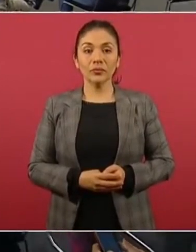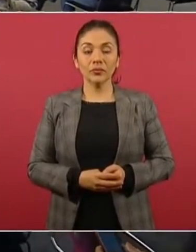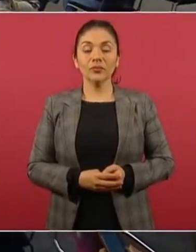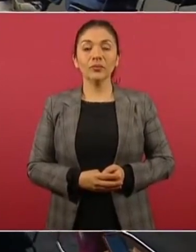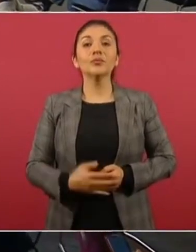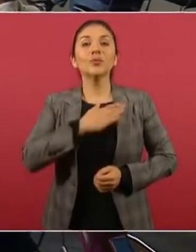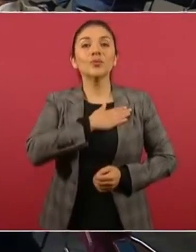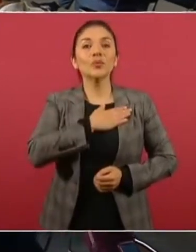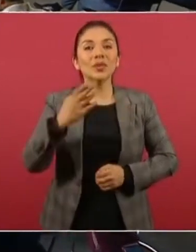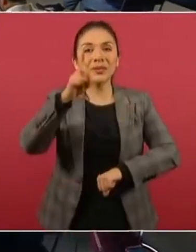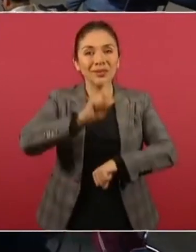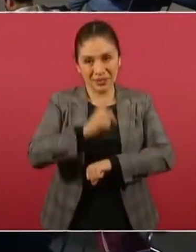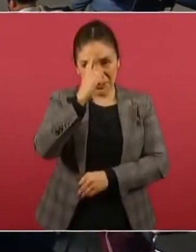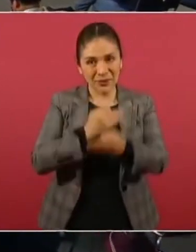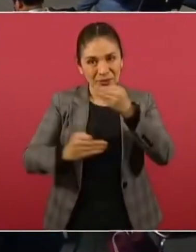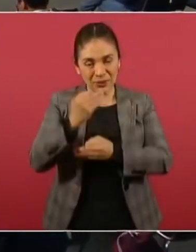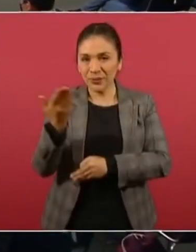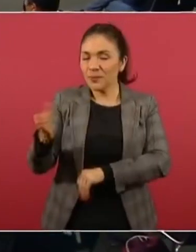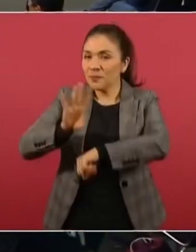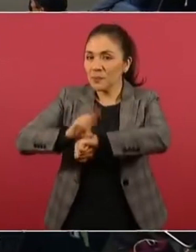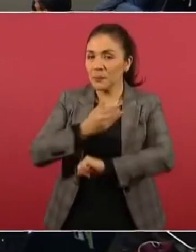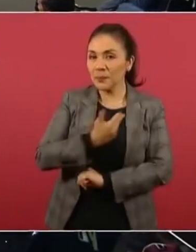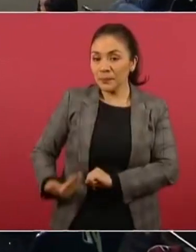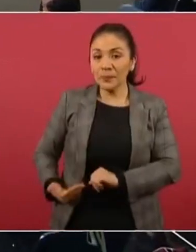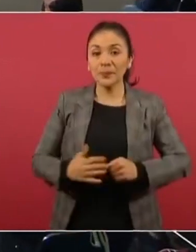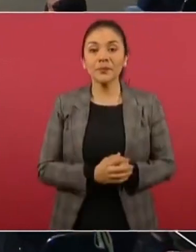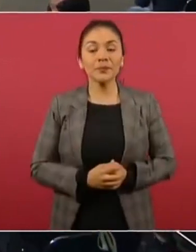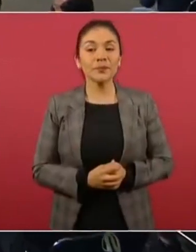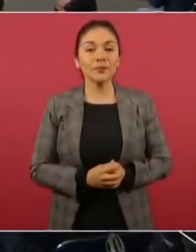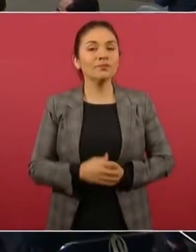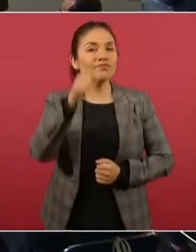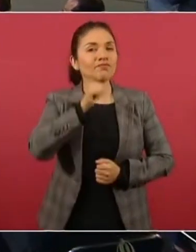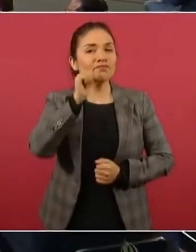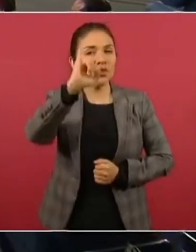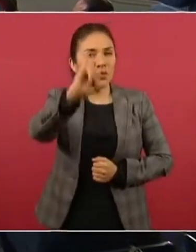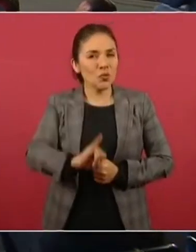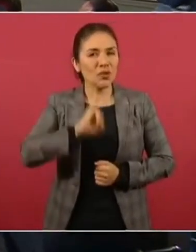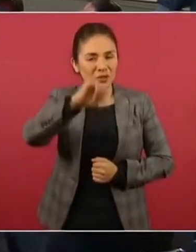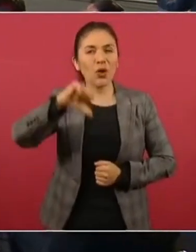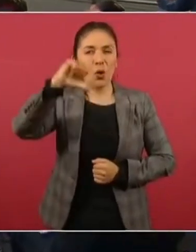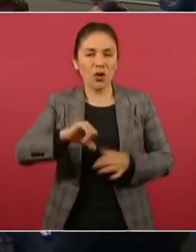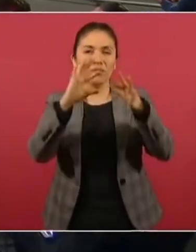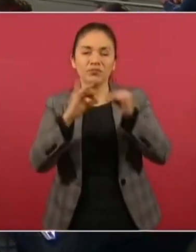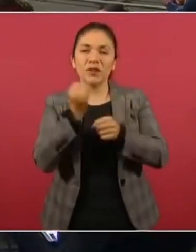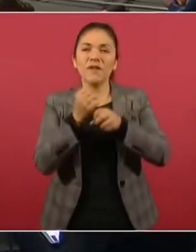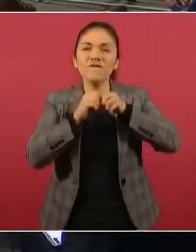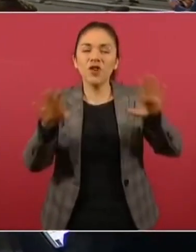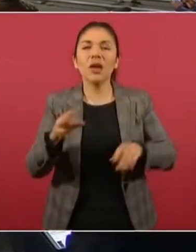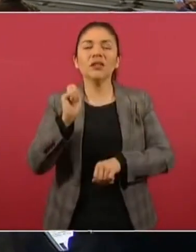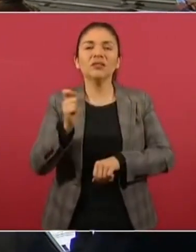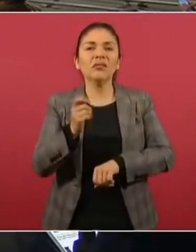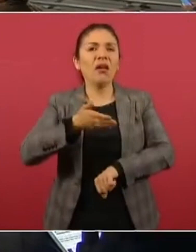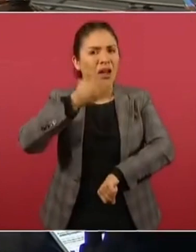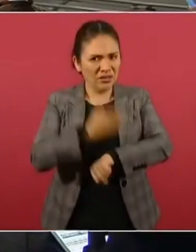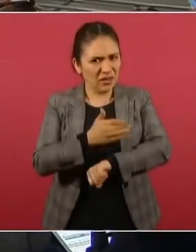Muy buenos días a todas y a todos. Con su permiso, presidente. Como cada jueves se presenta el informe Cero Impunidad, No